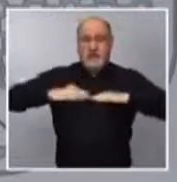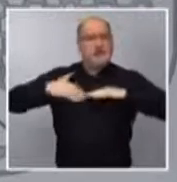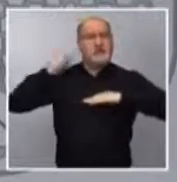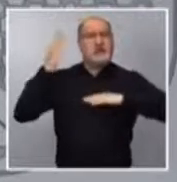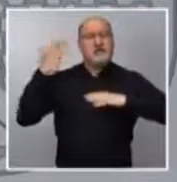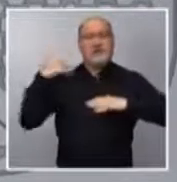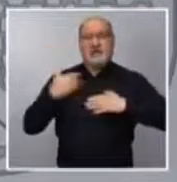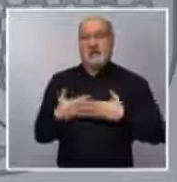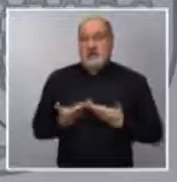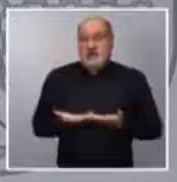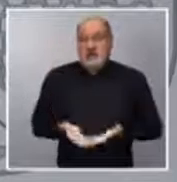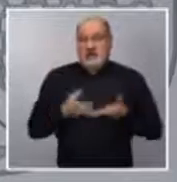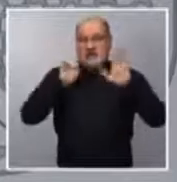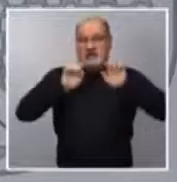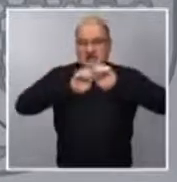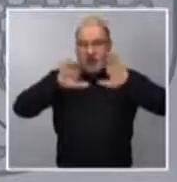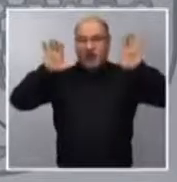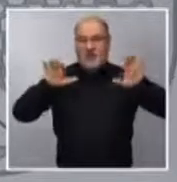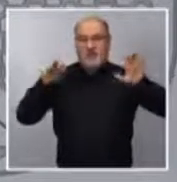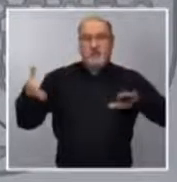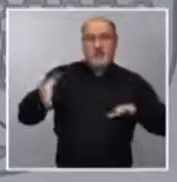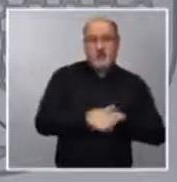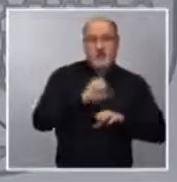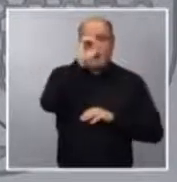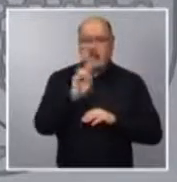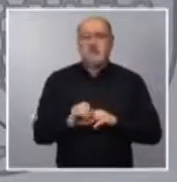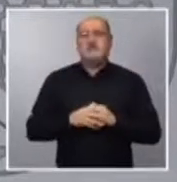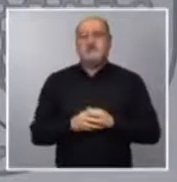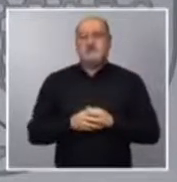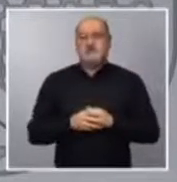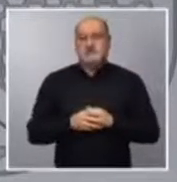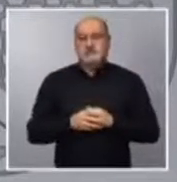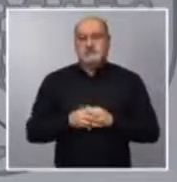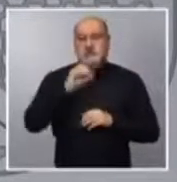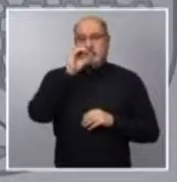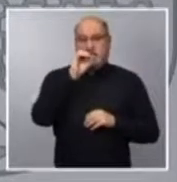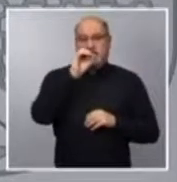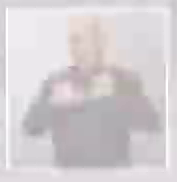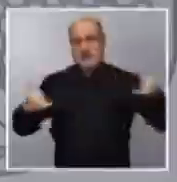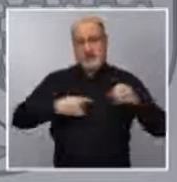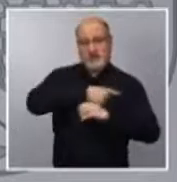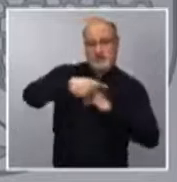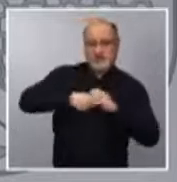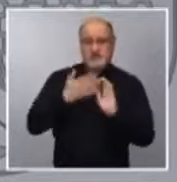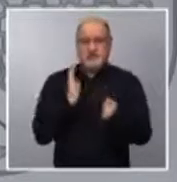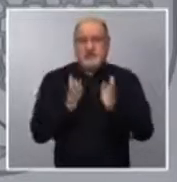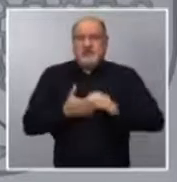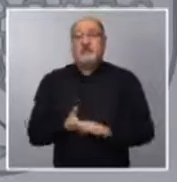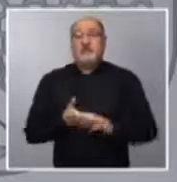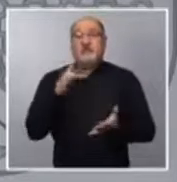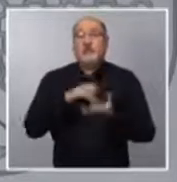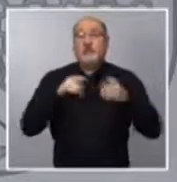de esta sexta ola se sitúa en el 0,15%. Hemos acordado